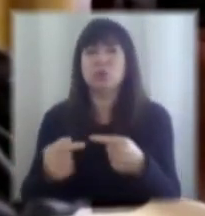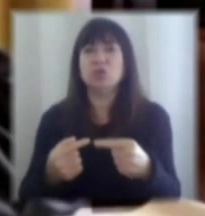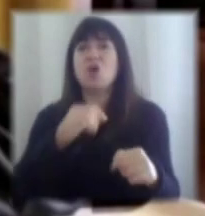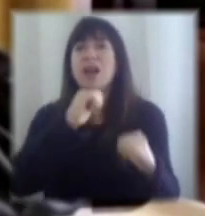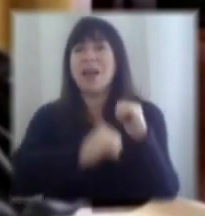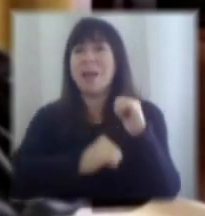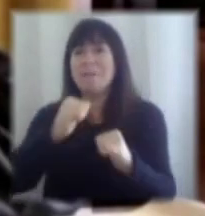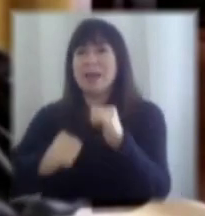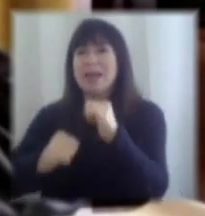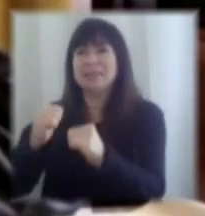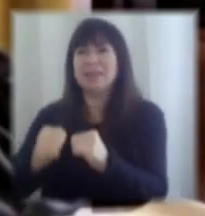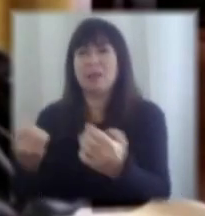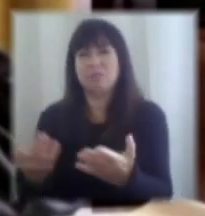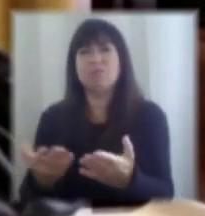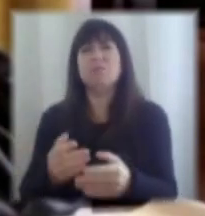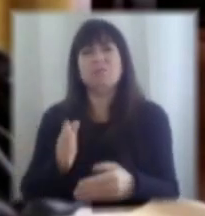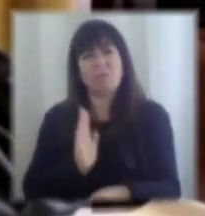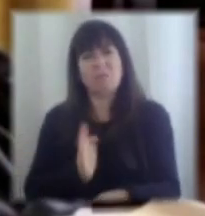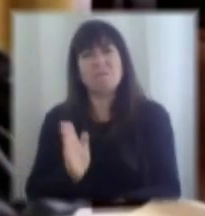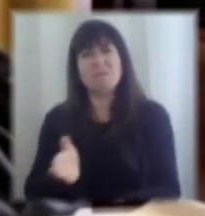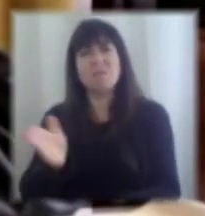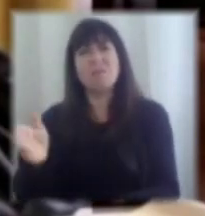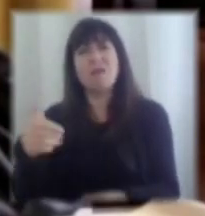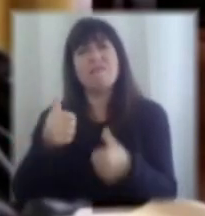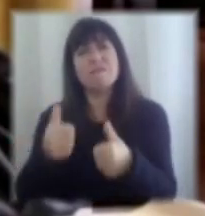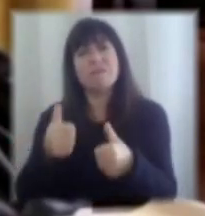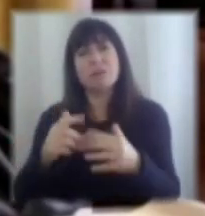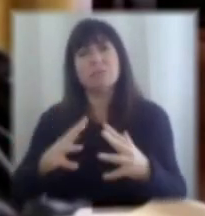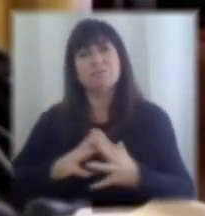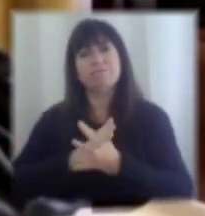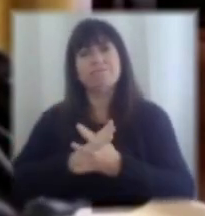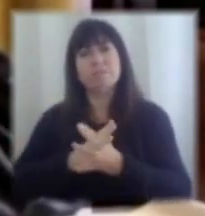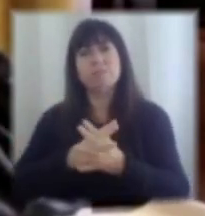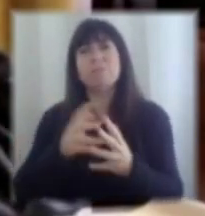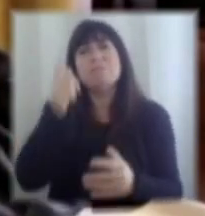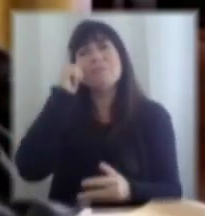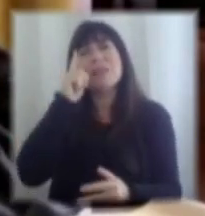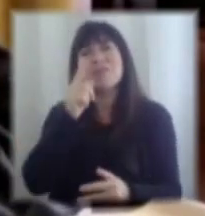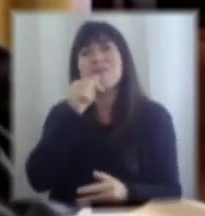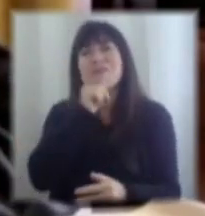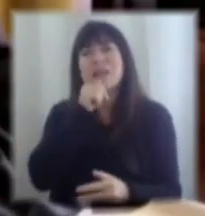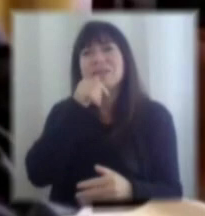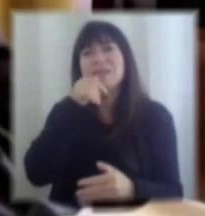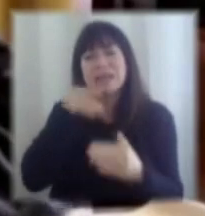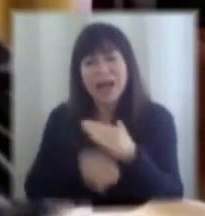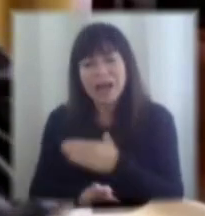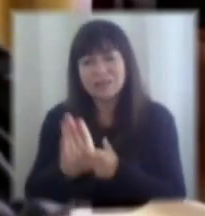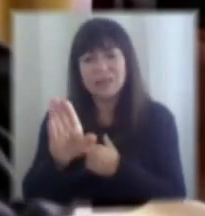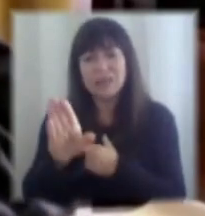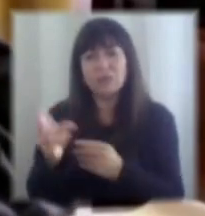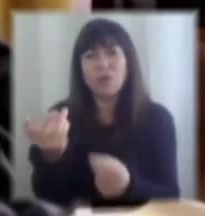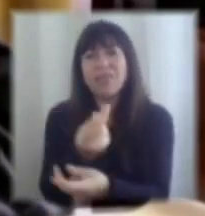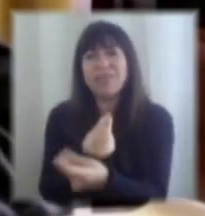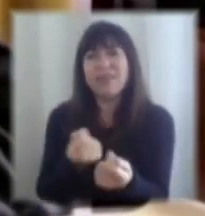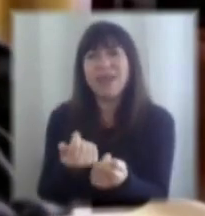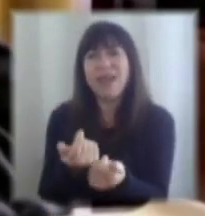son solventes pero que tienen problemas de acceso a liquidez a crédito básicamente para poder sortear